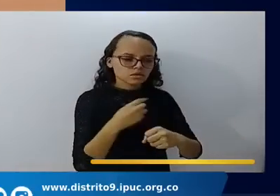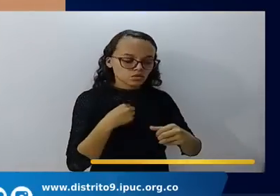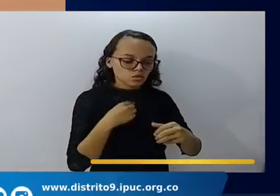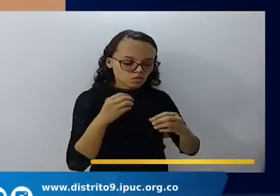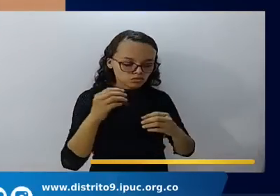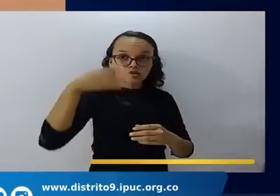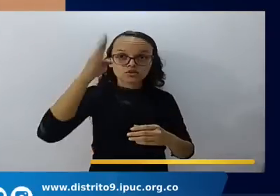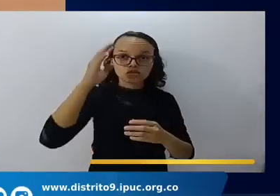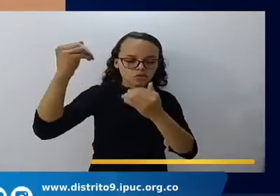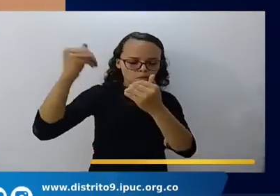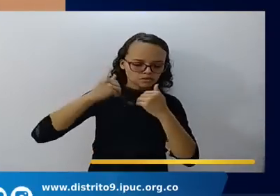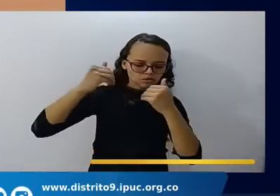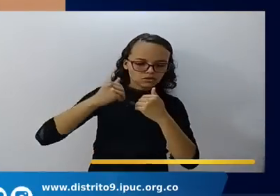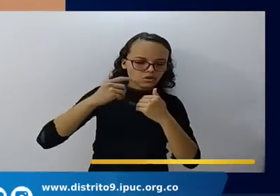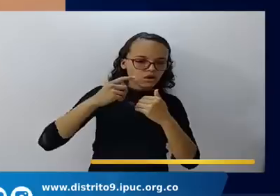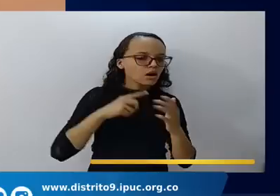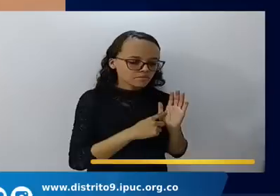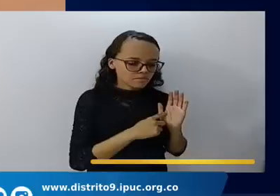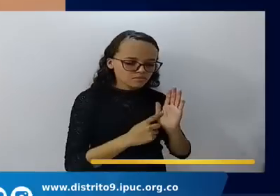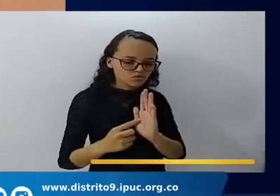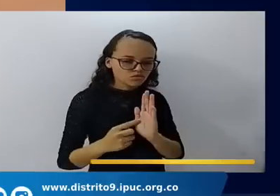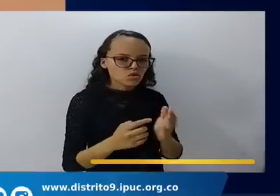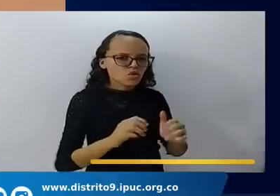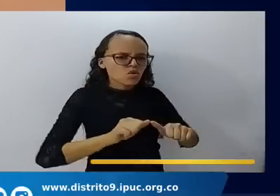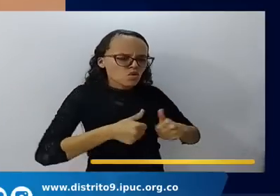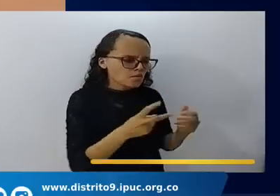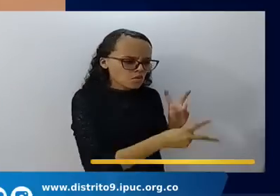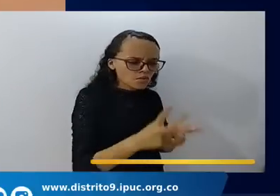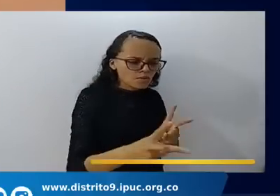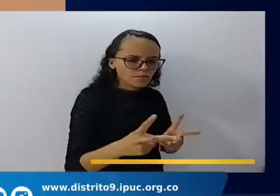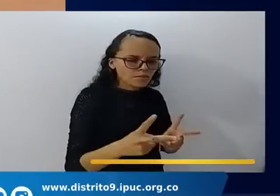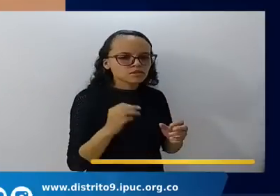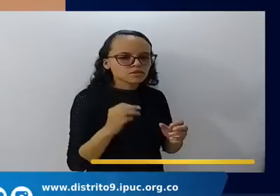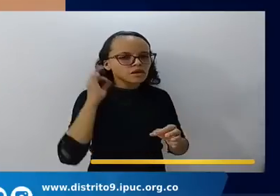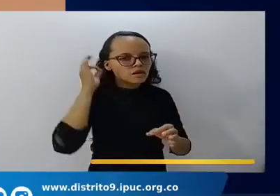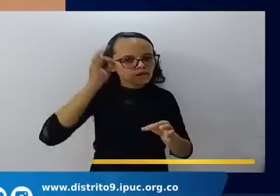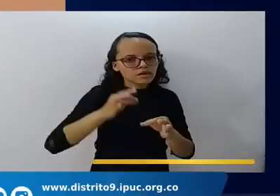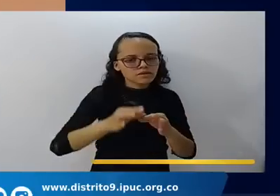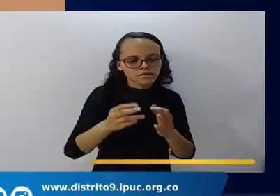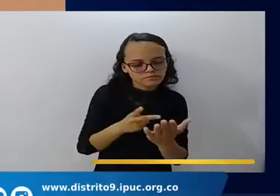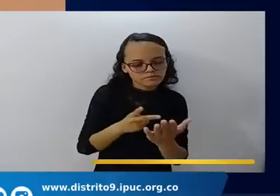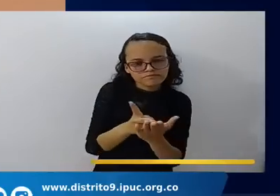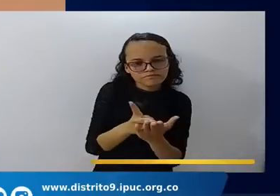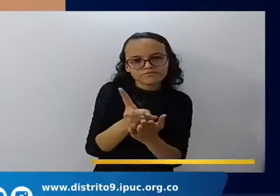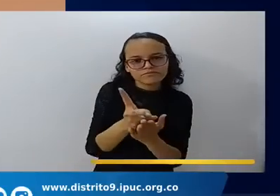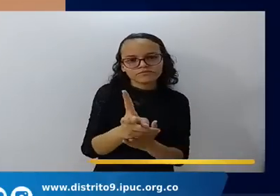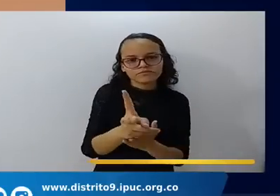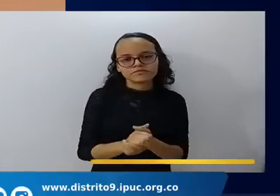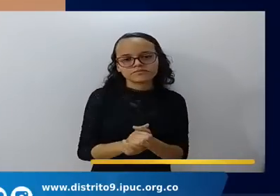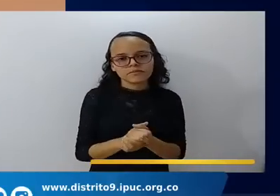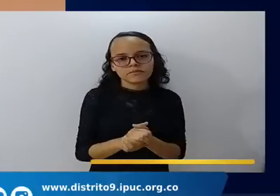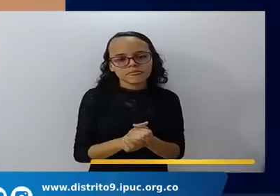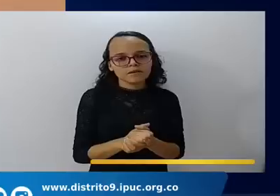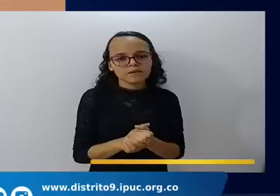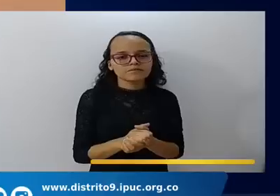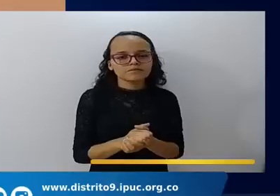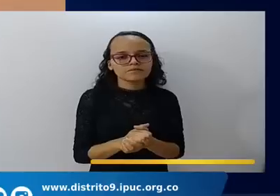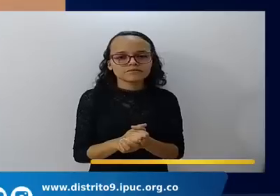abrazaron la fe y perseveraron en ella y fueron fieles a la fe a la fe que recibieron